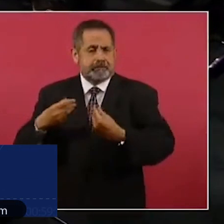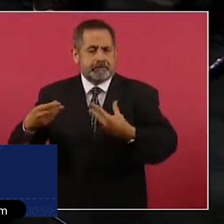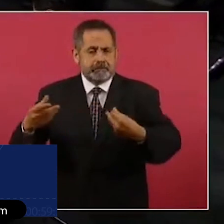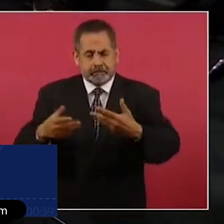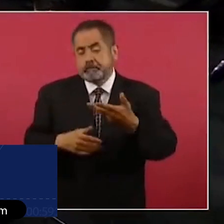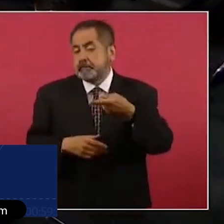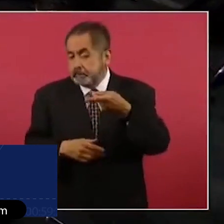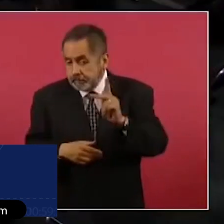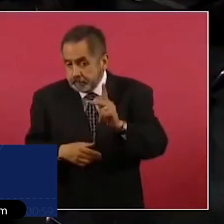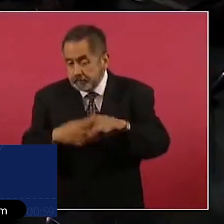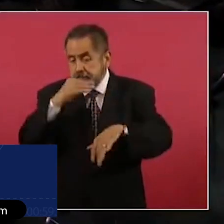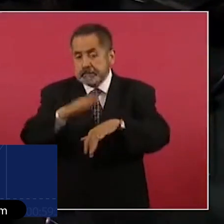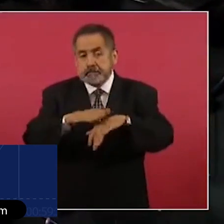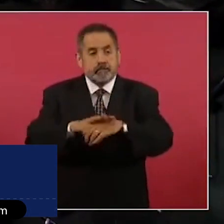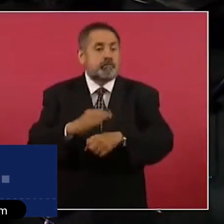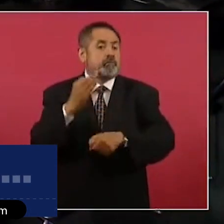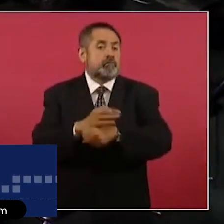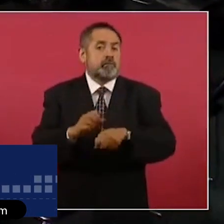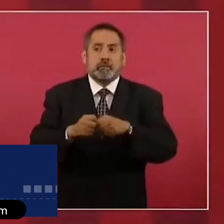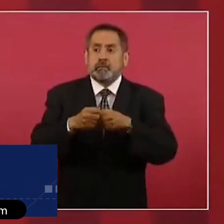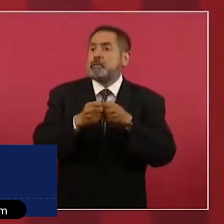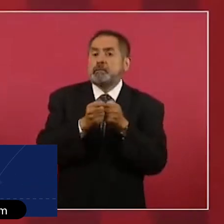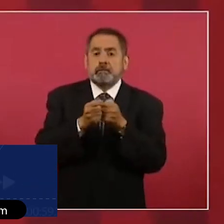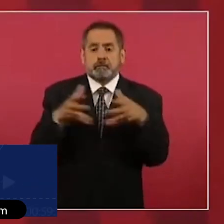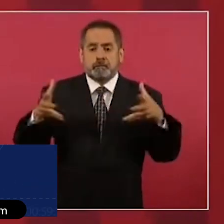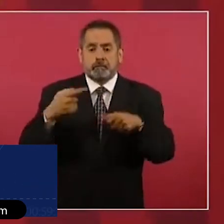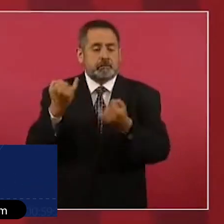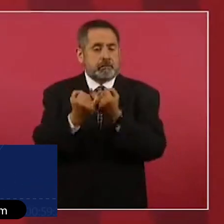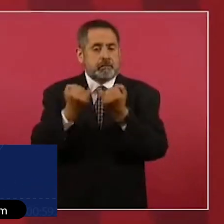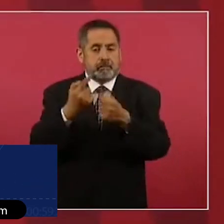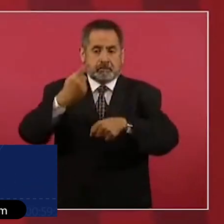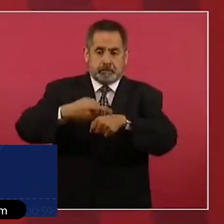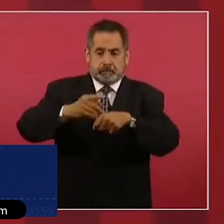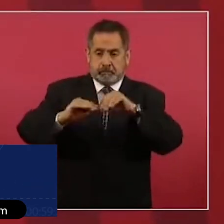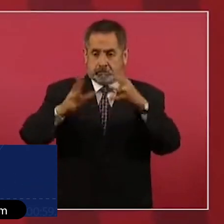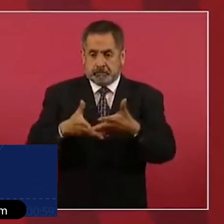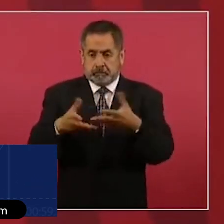hay alguna anticipación de que esto pudiera convertirse en una pandemia o un fenómeno semejante a COVID-19.